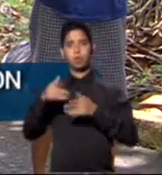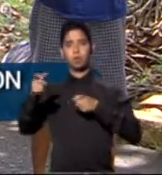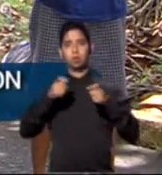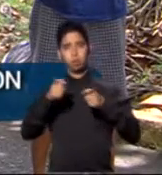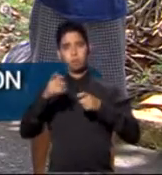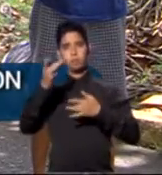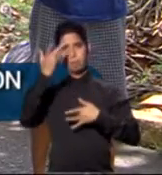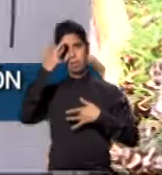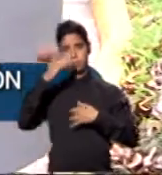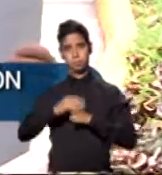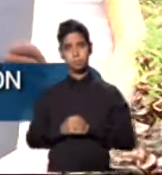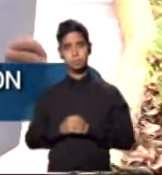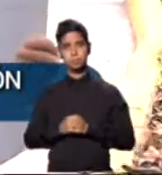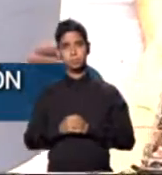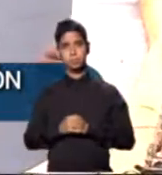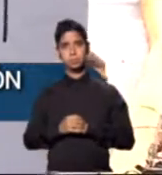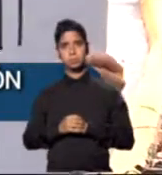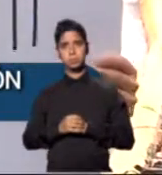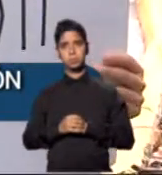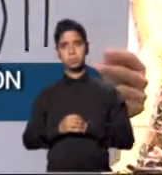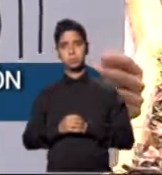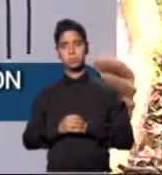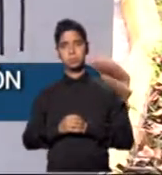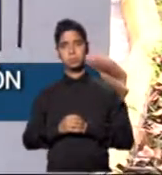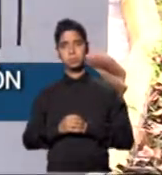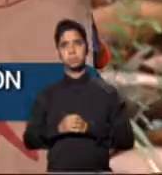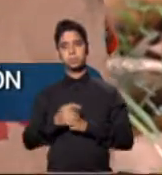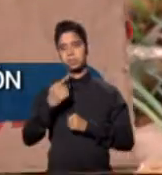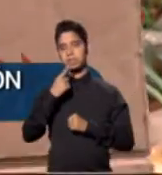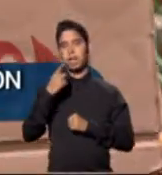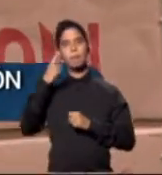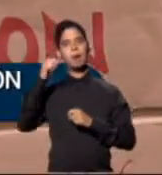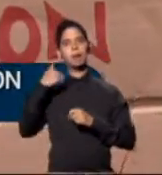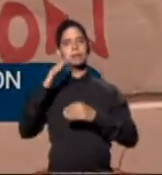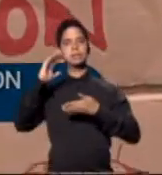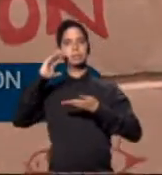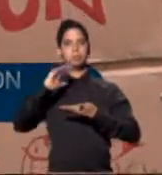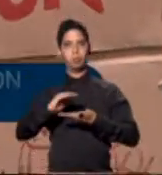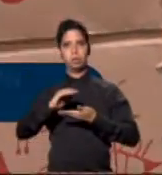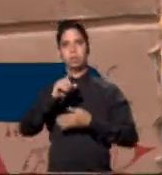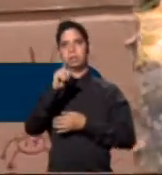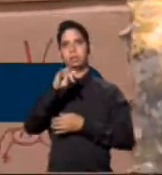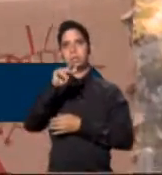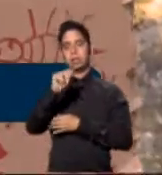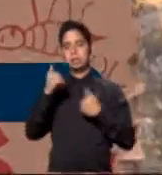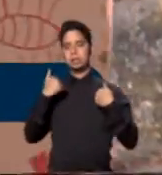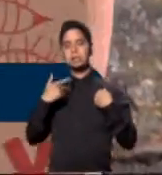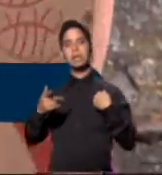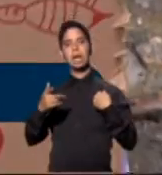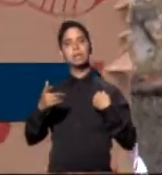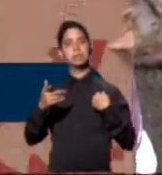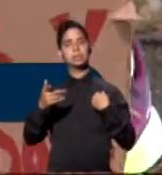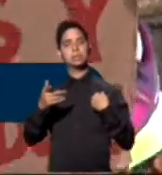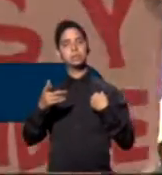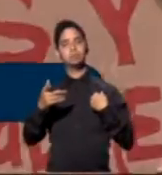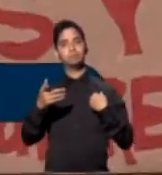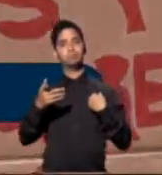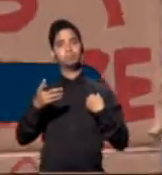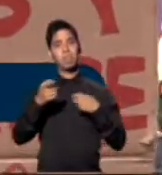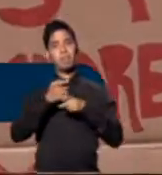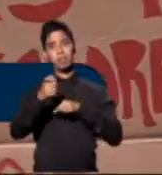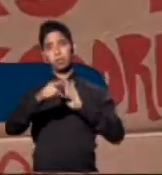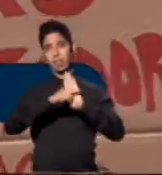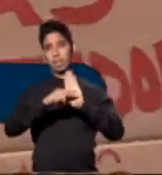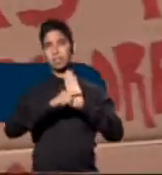fumigar desde un avión a unos mil pies de altura para disminuir la propagación del Zika tendrá unos efectos negativos en la agricultura y ciudadanía.